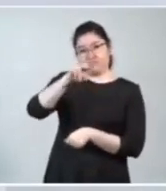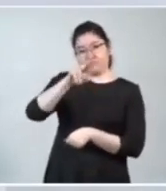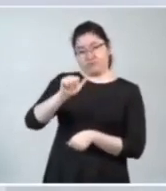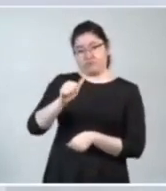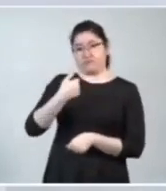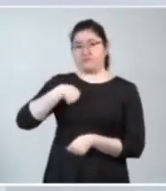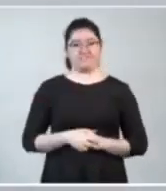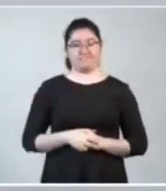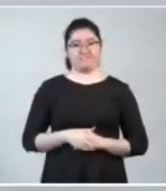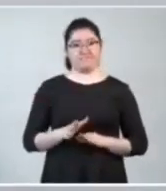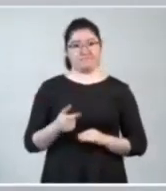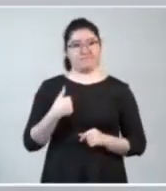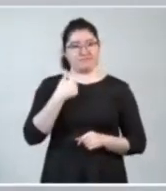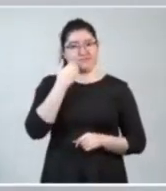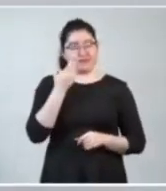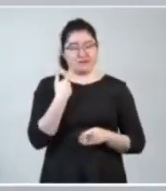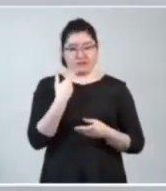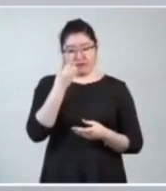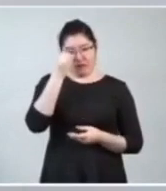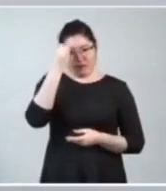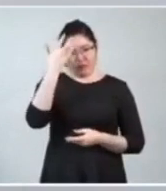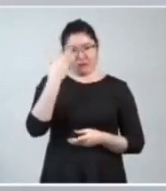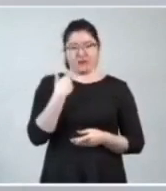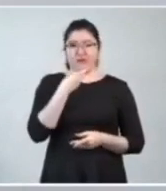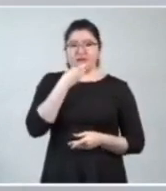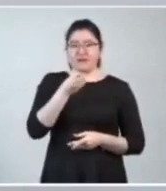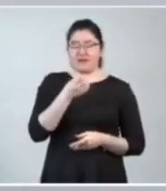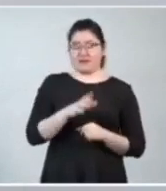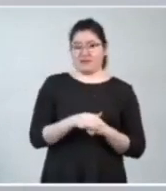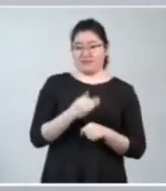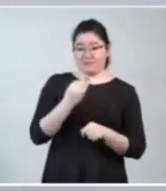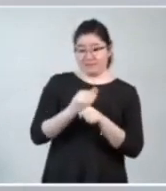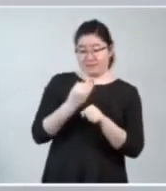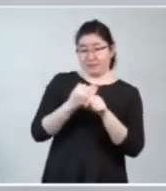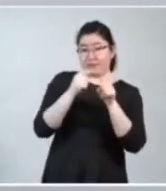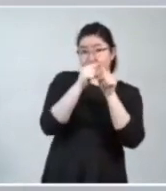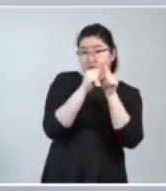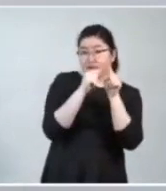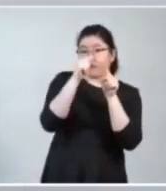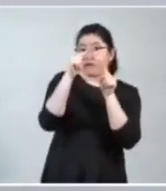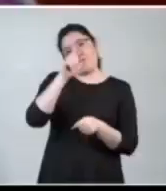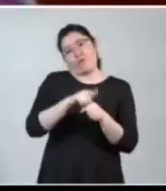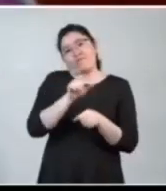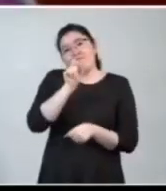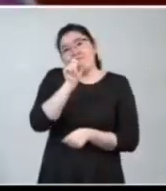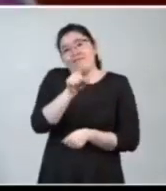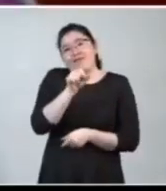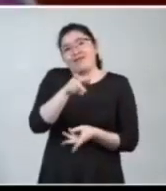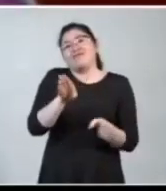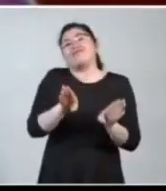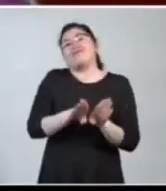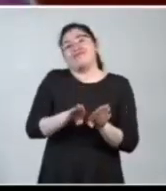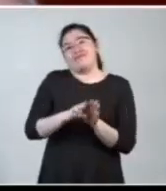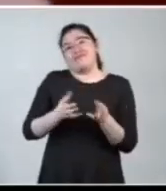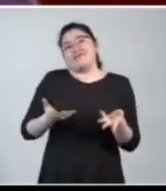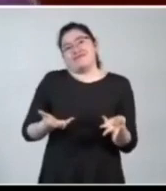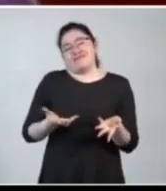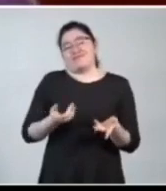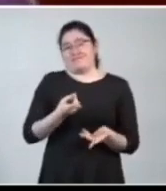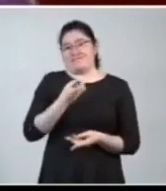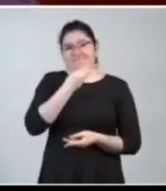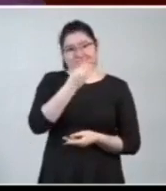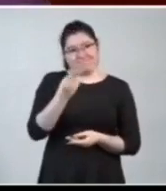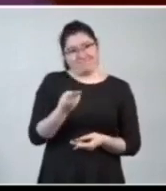cubrebocas, lavarse bien las manos con agua y con mucho jabón, o día de plano con gel antibacterial, así como mantener la sana